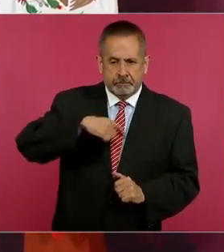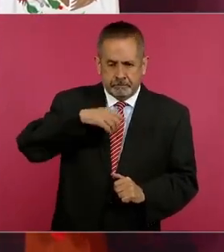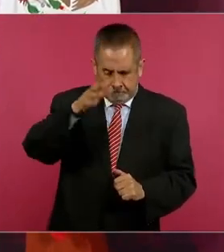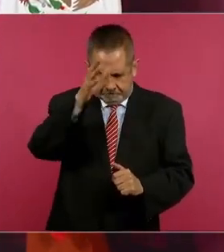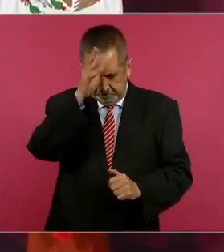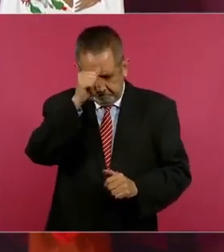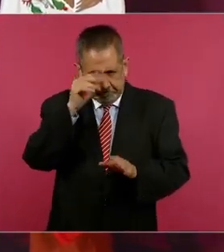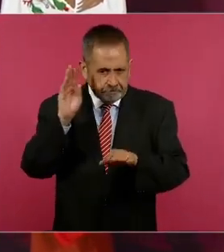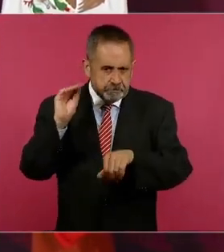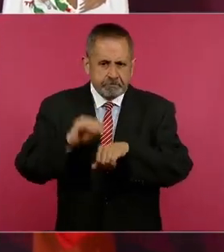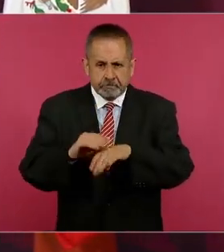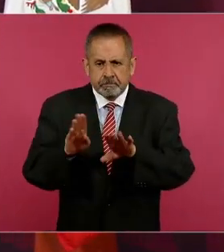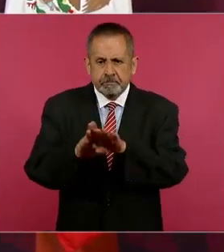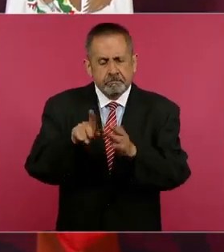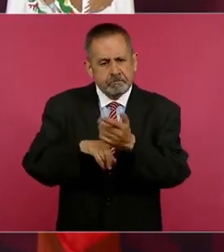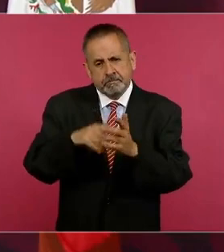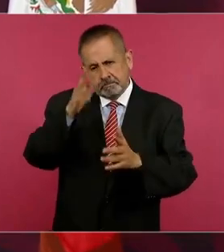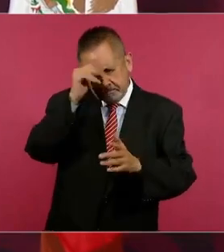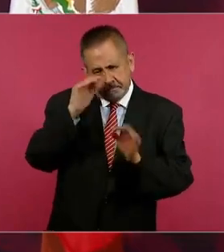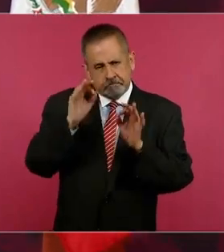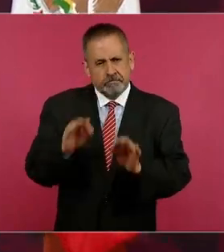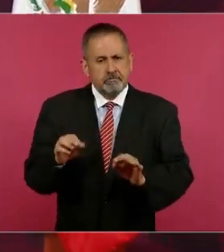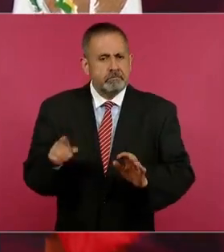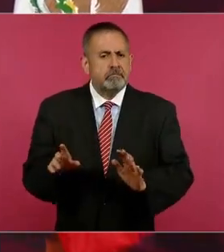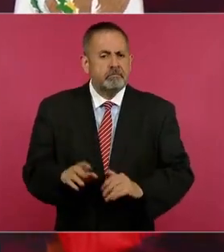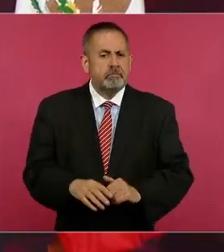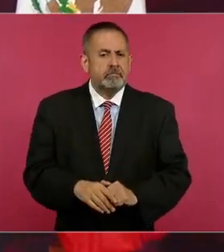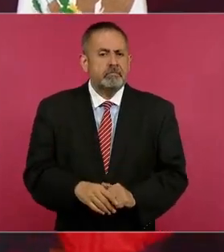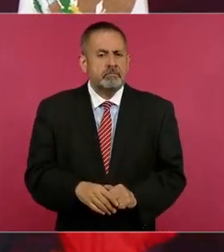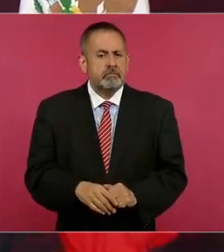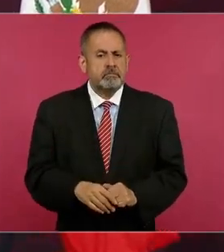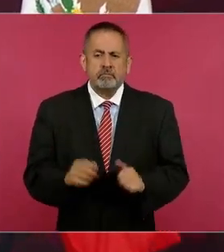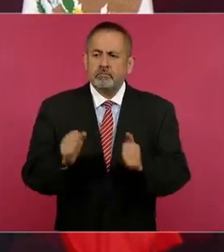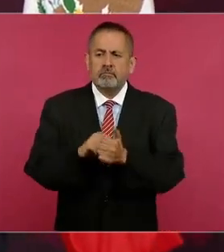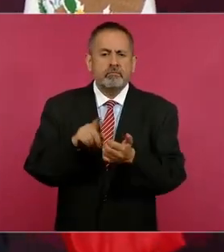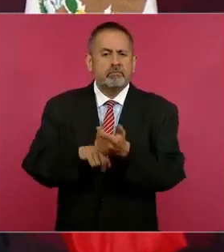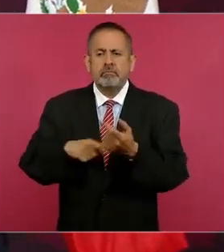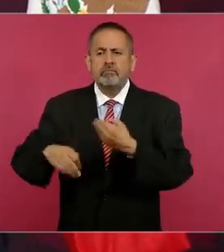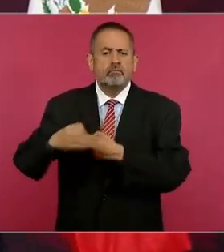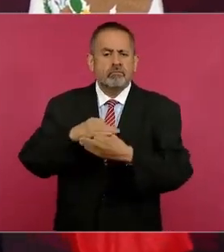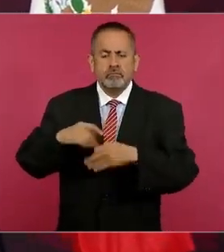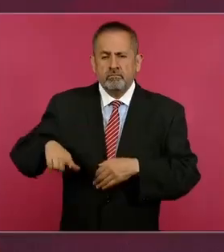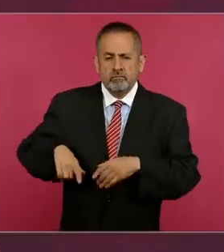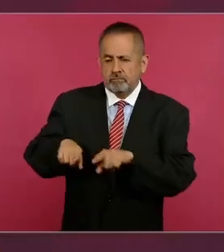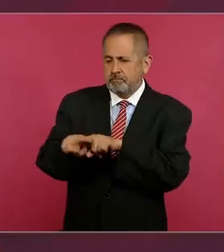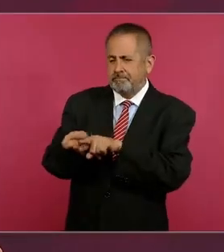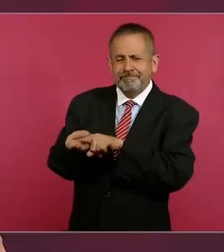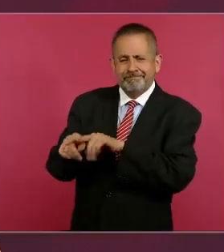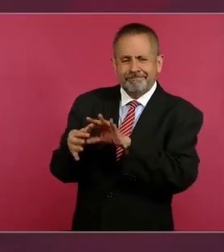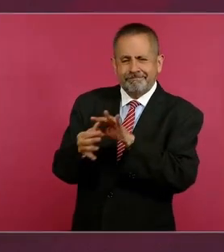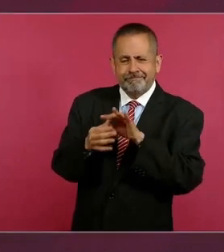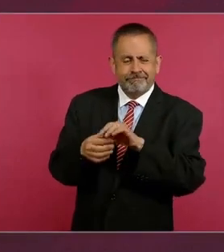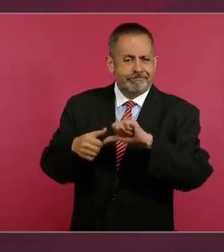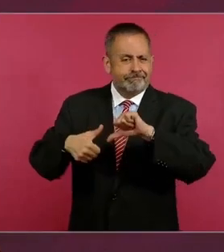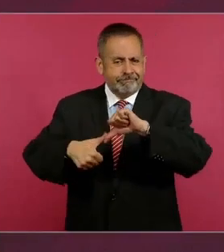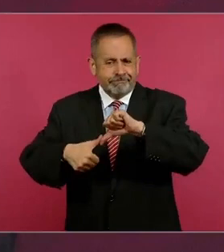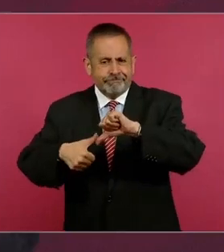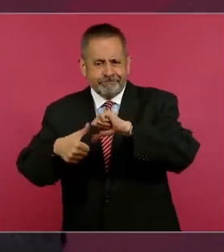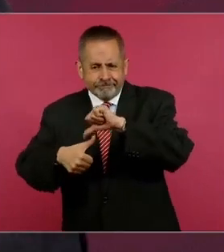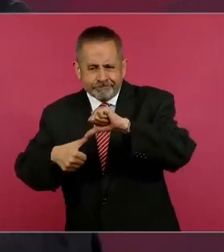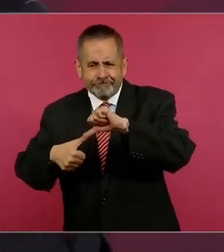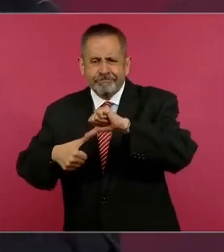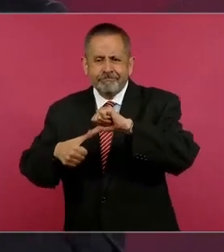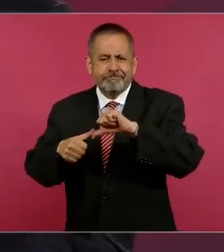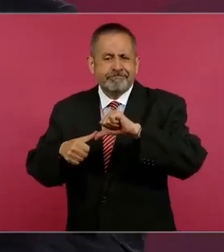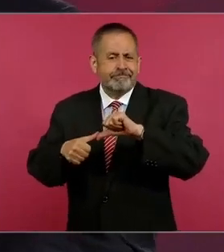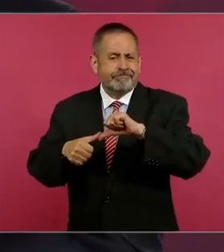con los gobiernos hermanos de Centroamérica y de Centroamérica Caribe